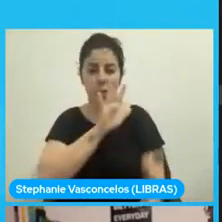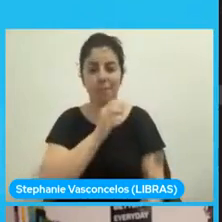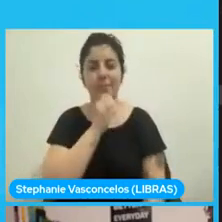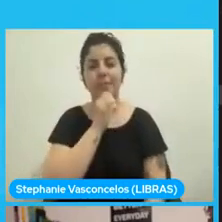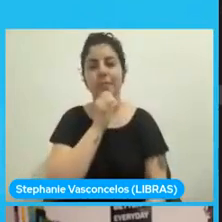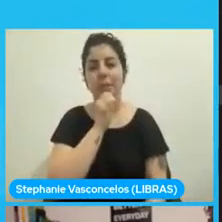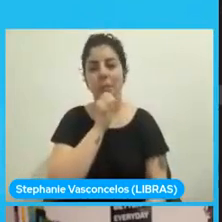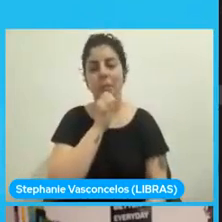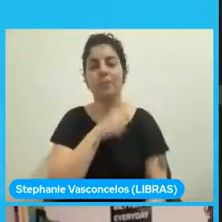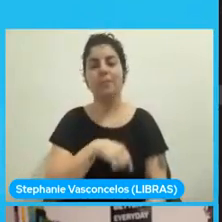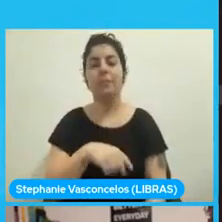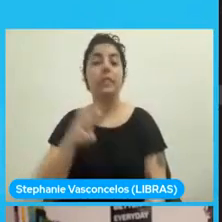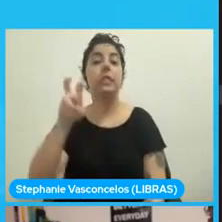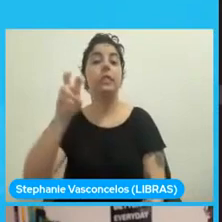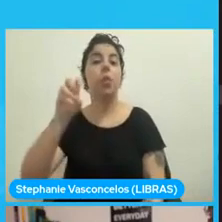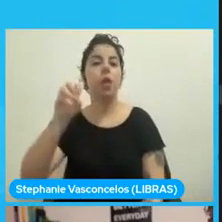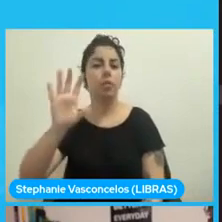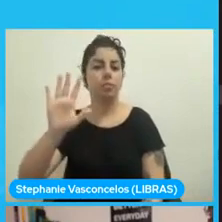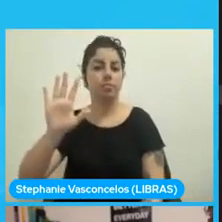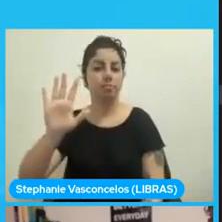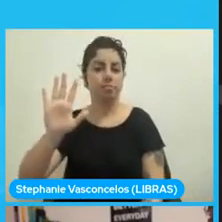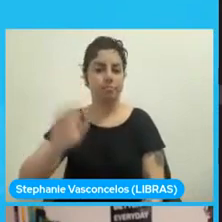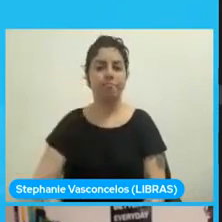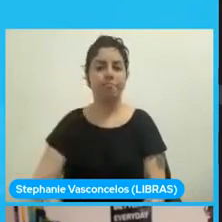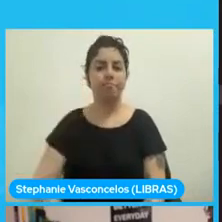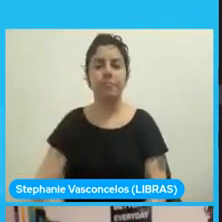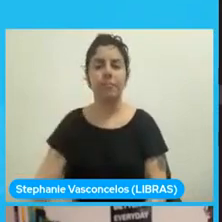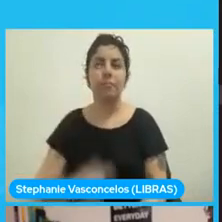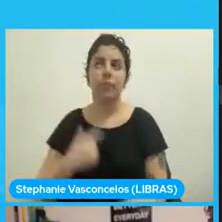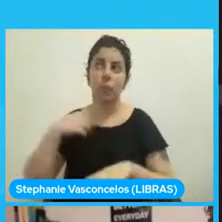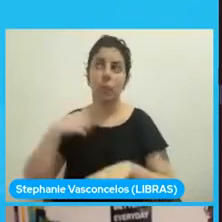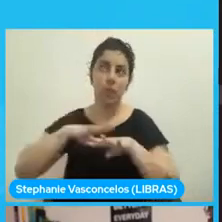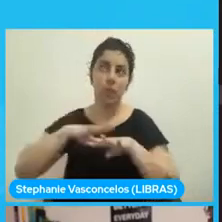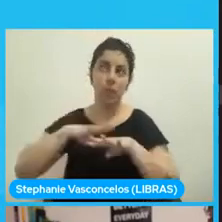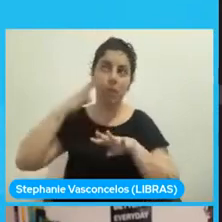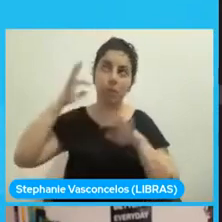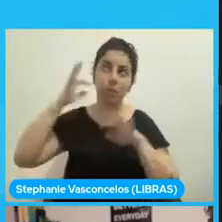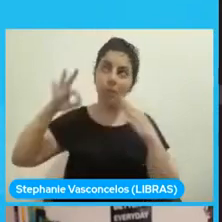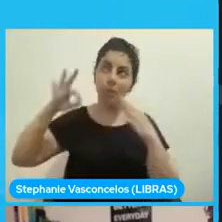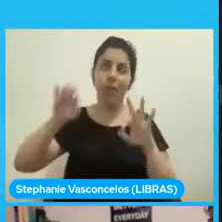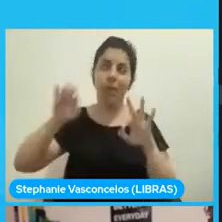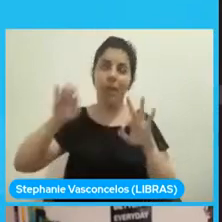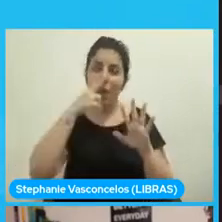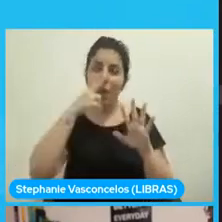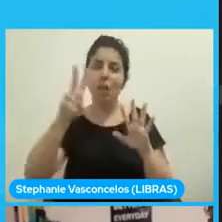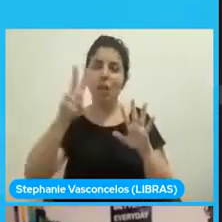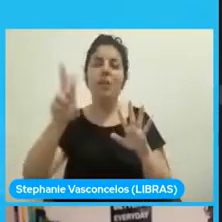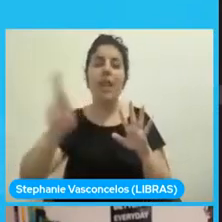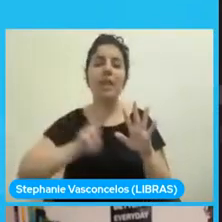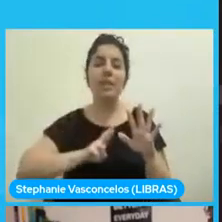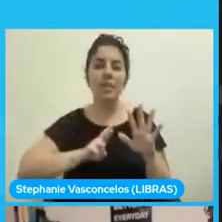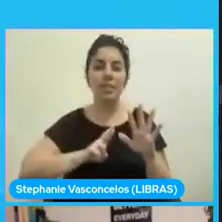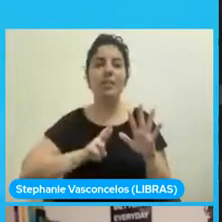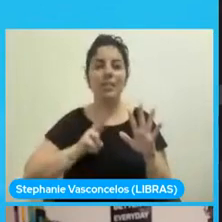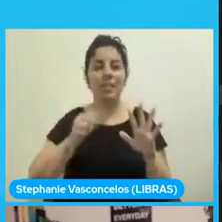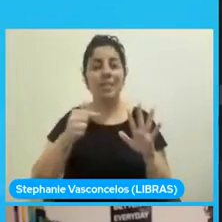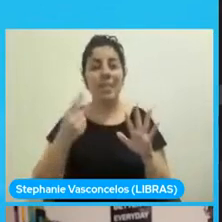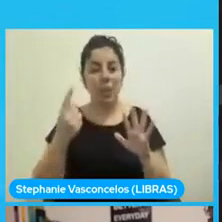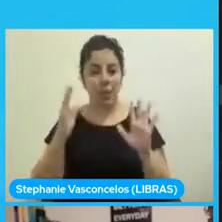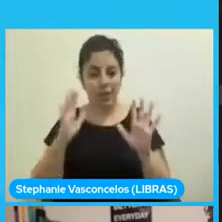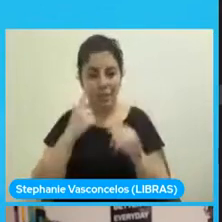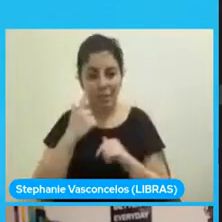Voy a usar 50. Si mi matemática no me falla, eso debe darme 71. Vamos a compilar nuevamente.